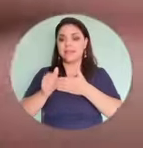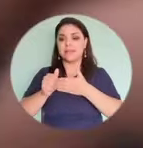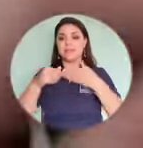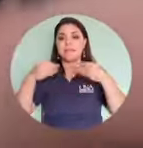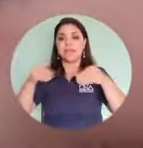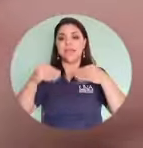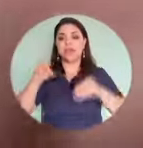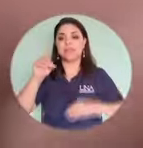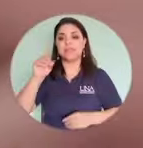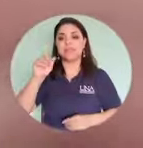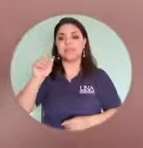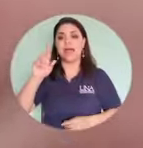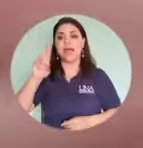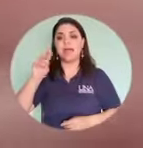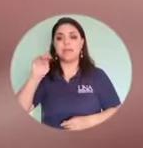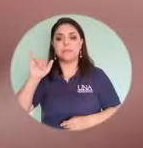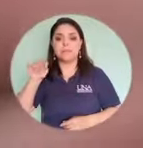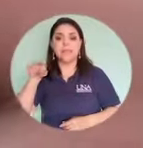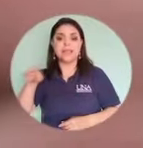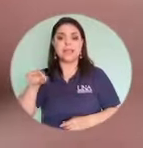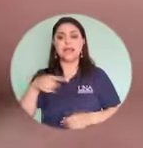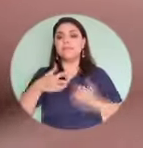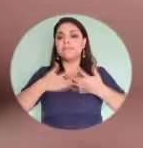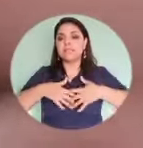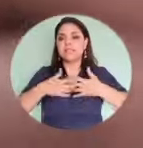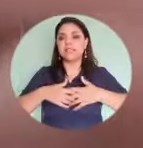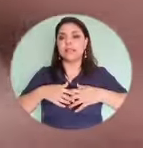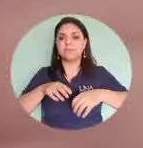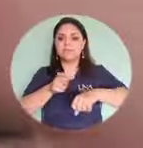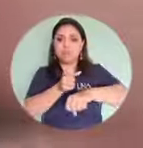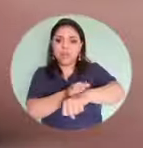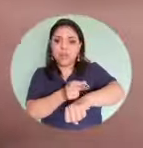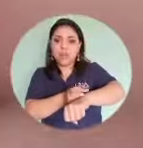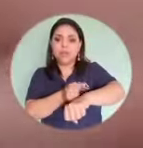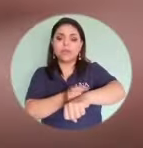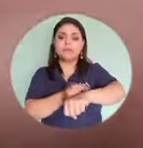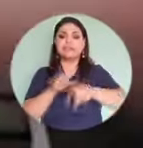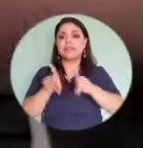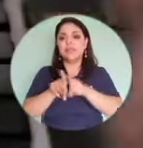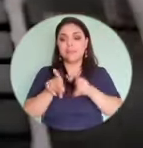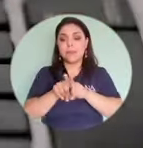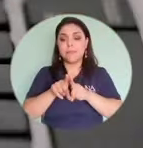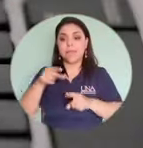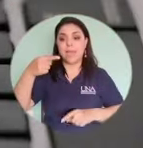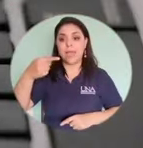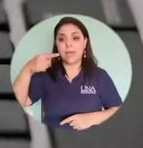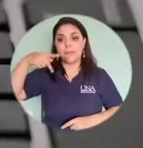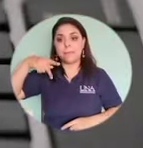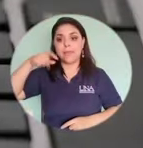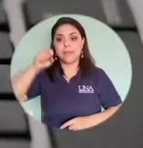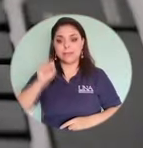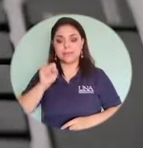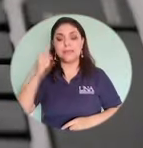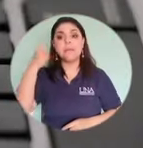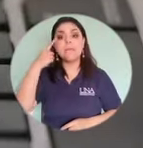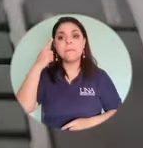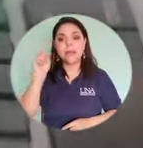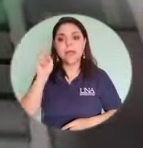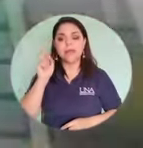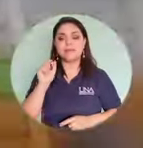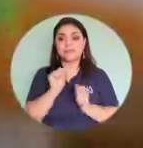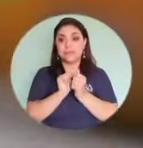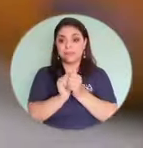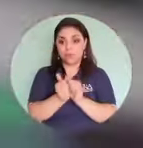que se dedica a dispositivos, relojes y dispositivos con GPS para la práctica